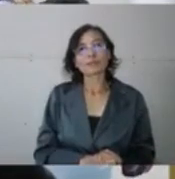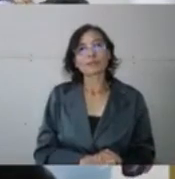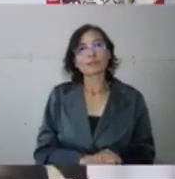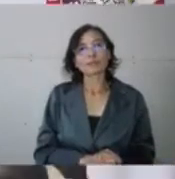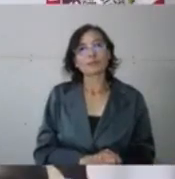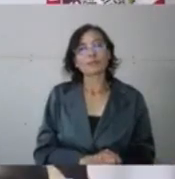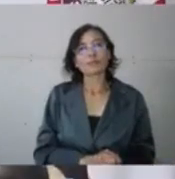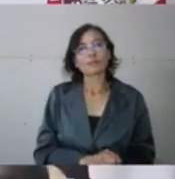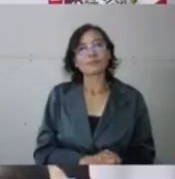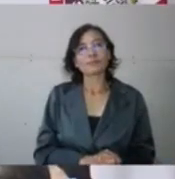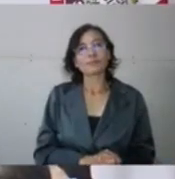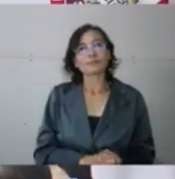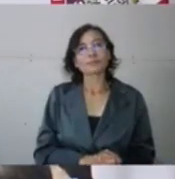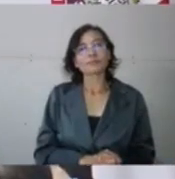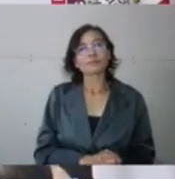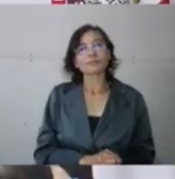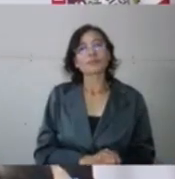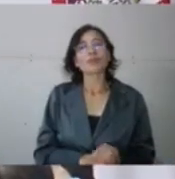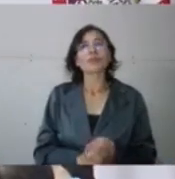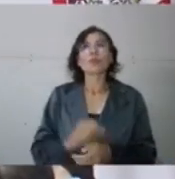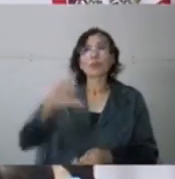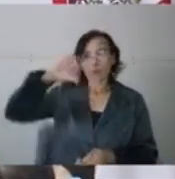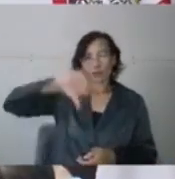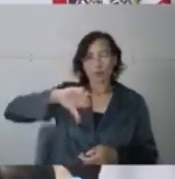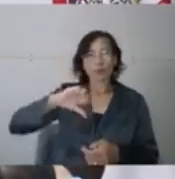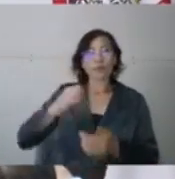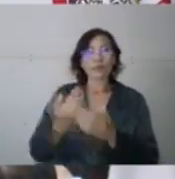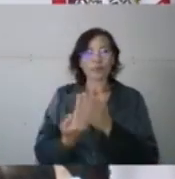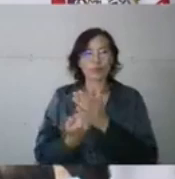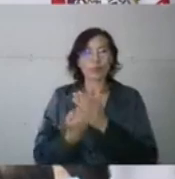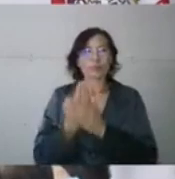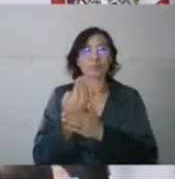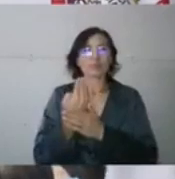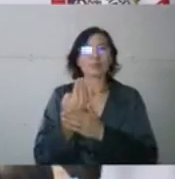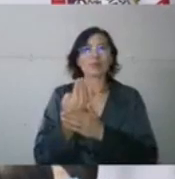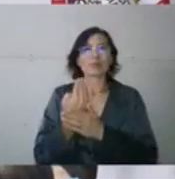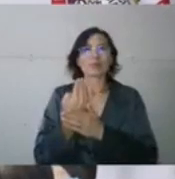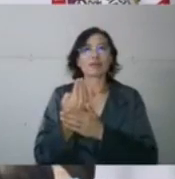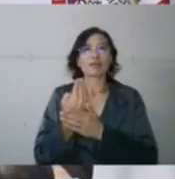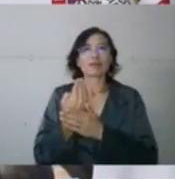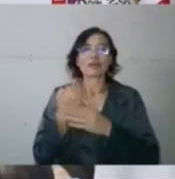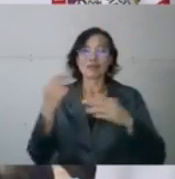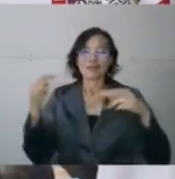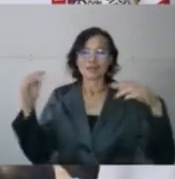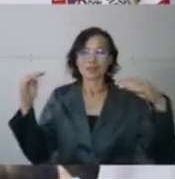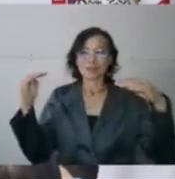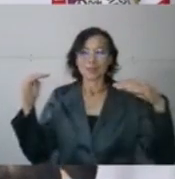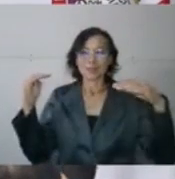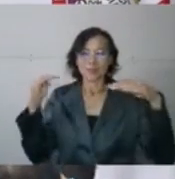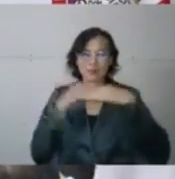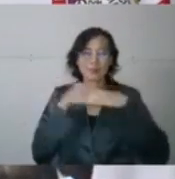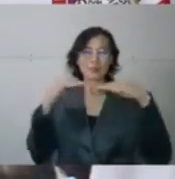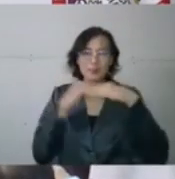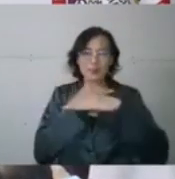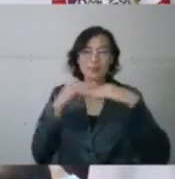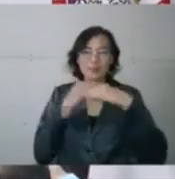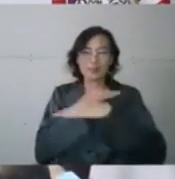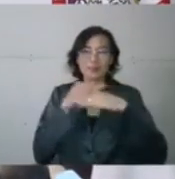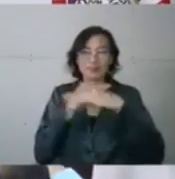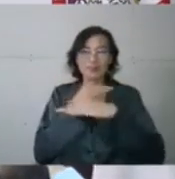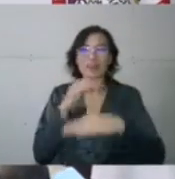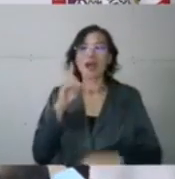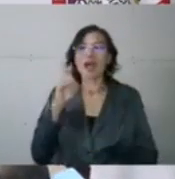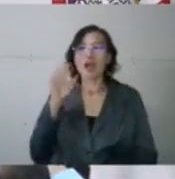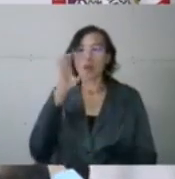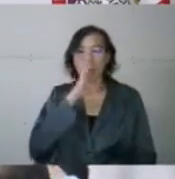oportunidad de estar en un evento aquí en el Boulevard Aguacaliente con nuestra gobernadora Marina El Pilar donde se tuvo la oportunidad